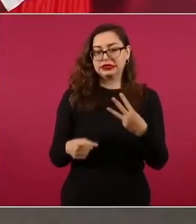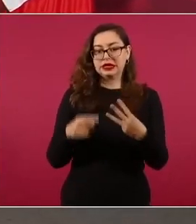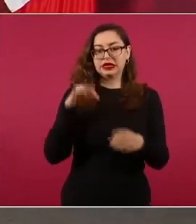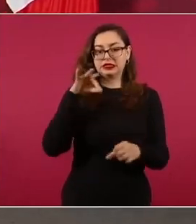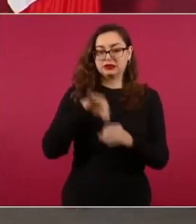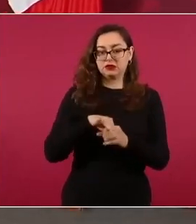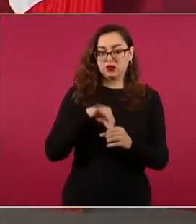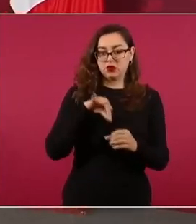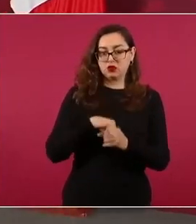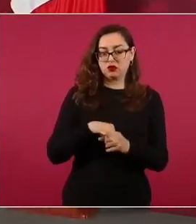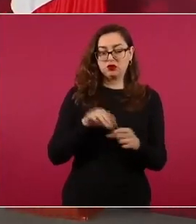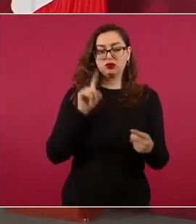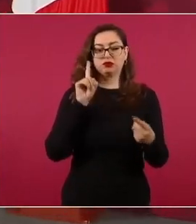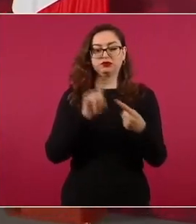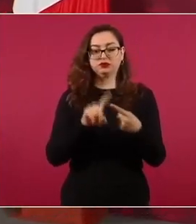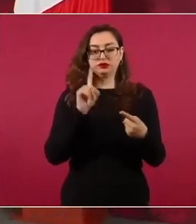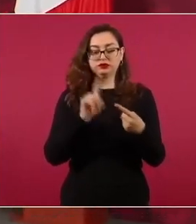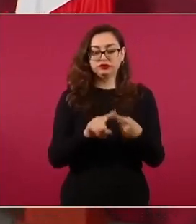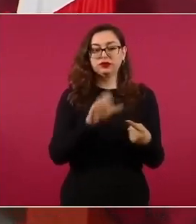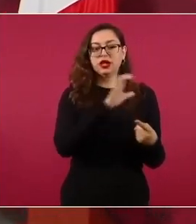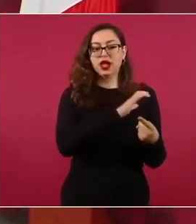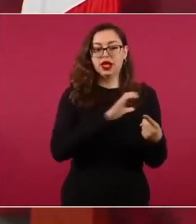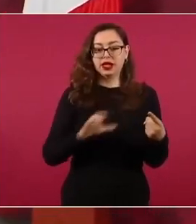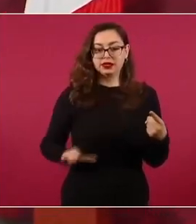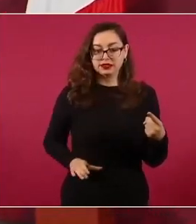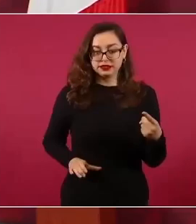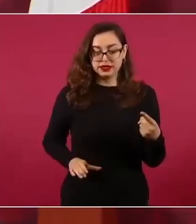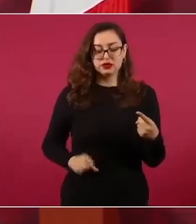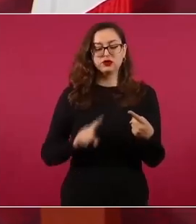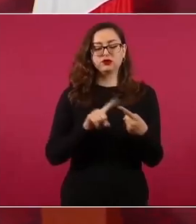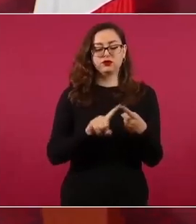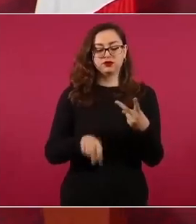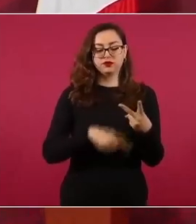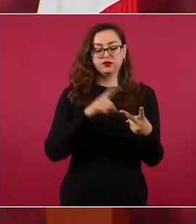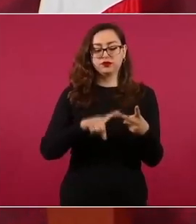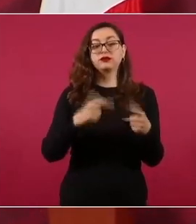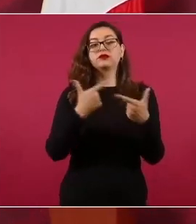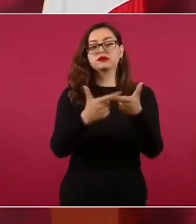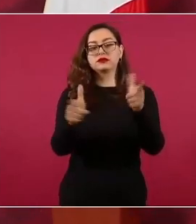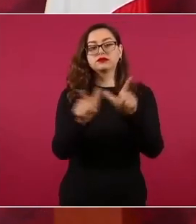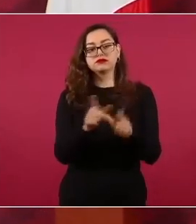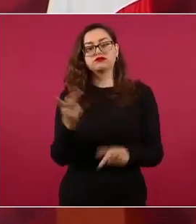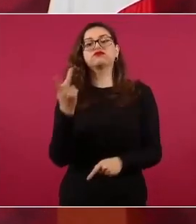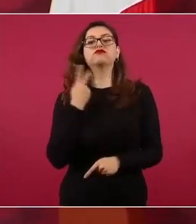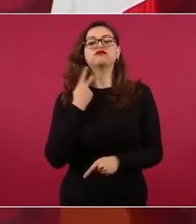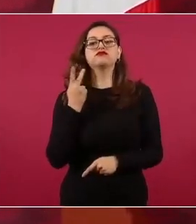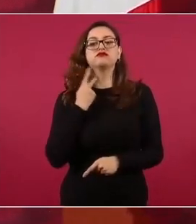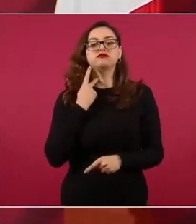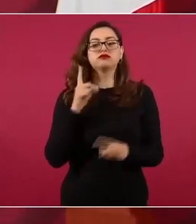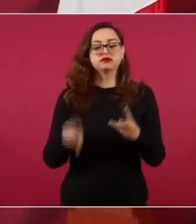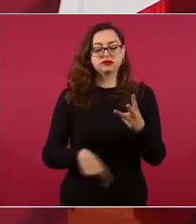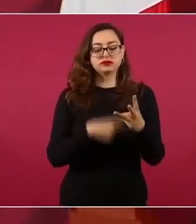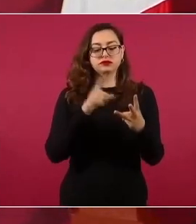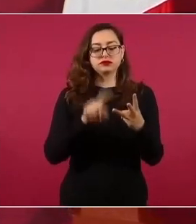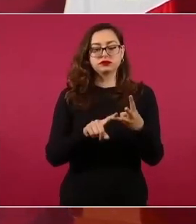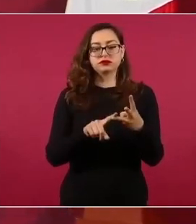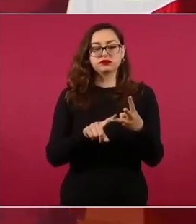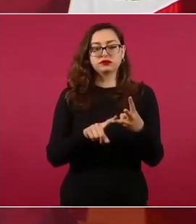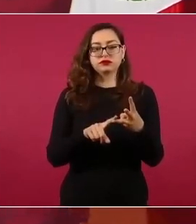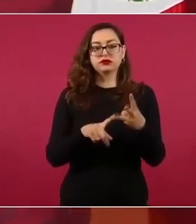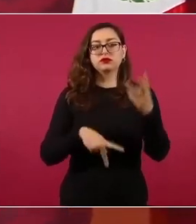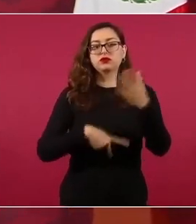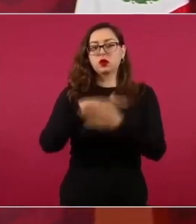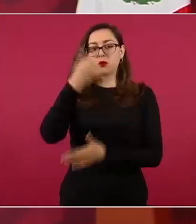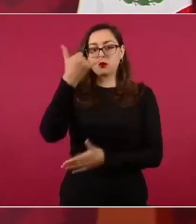El candidato, el partido y el